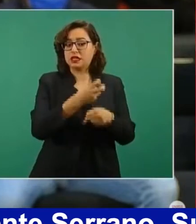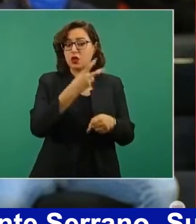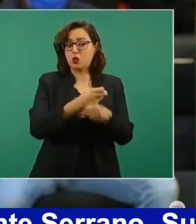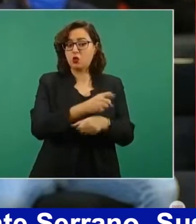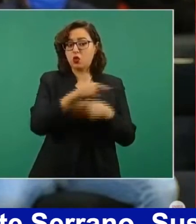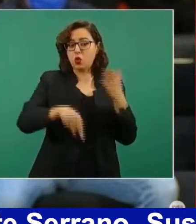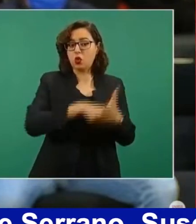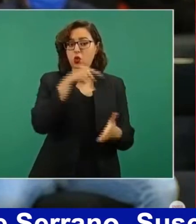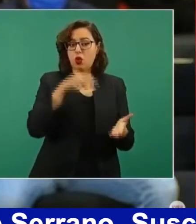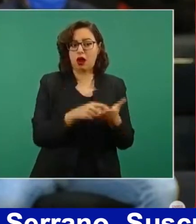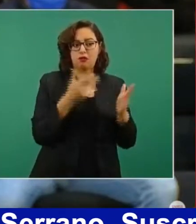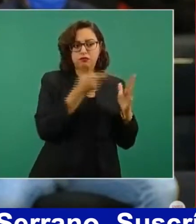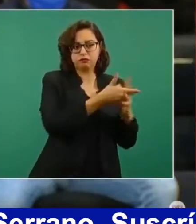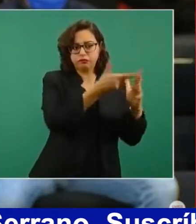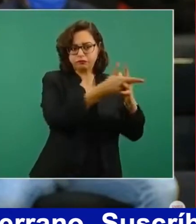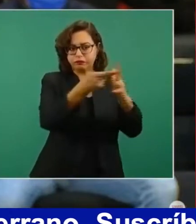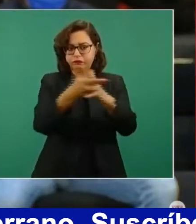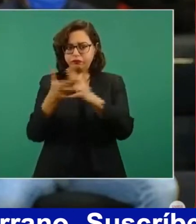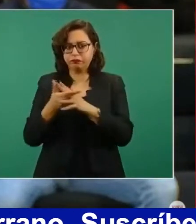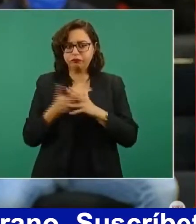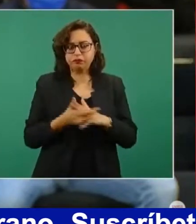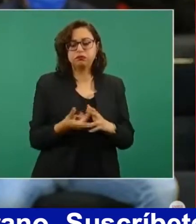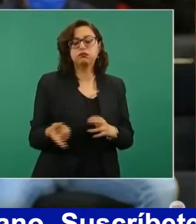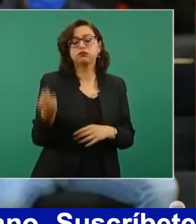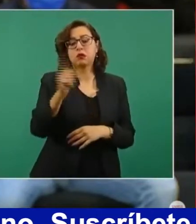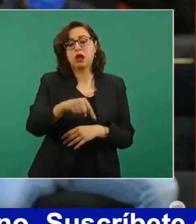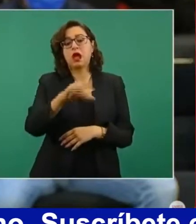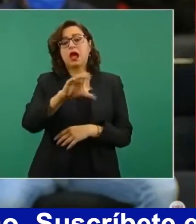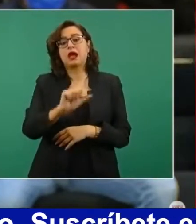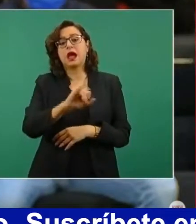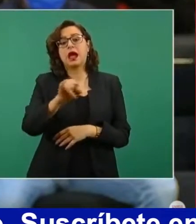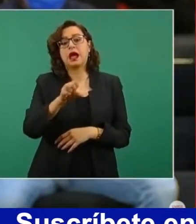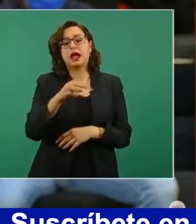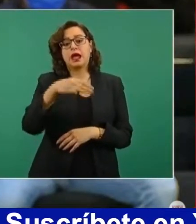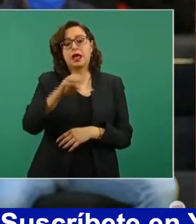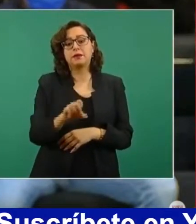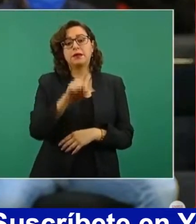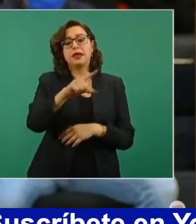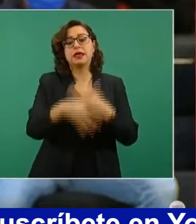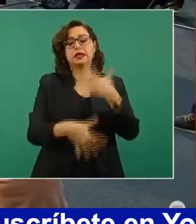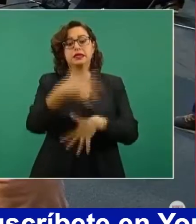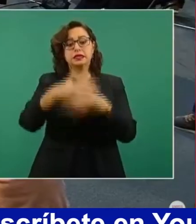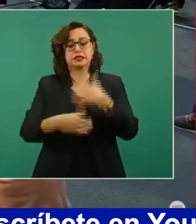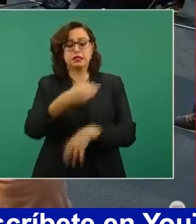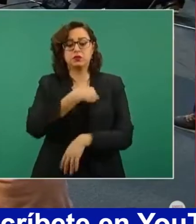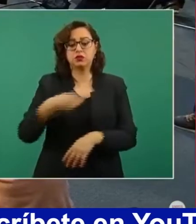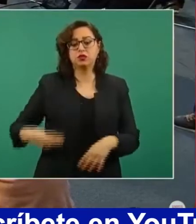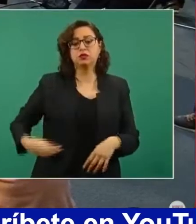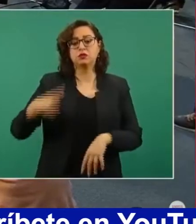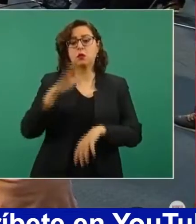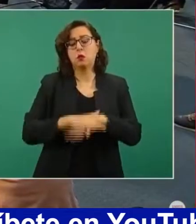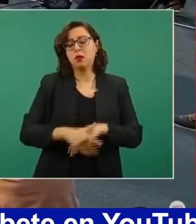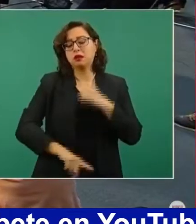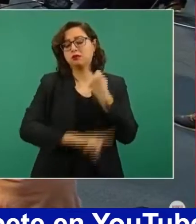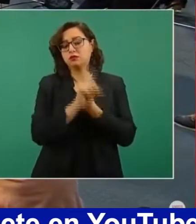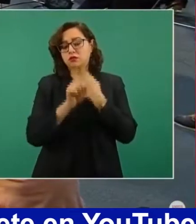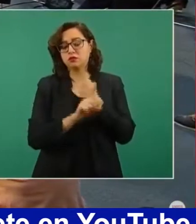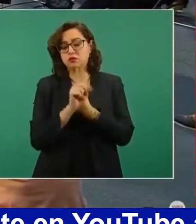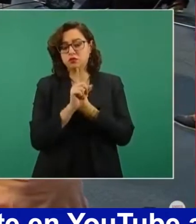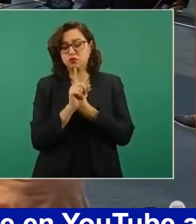dolosos y CAFEME, que forma parte de uno de los quince municipios estratégicos,